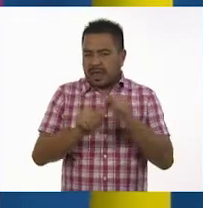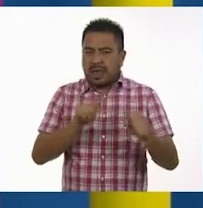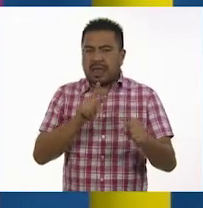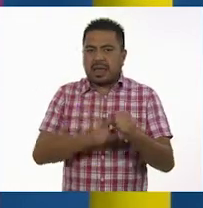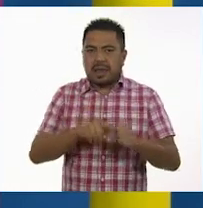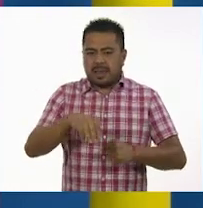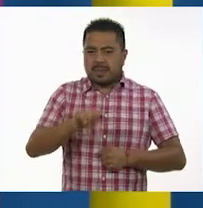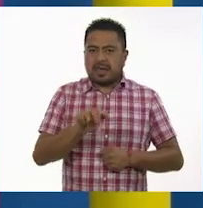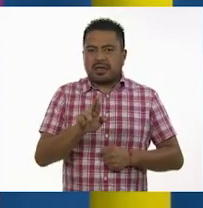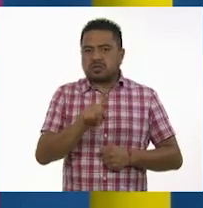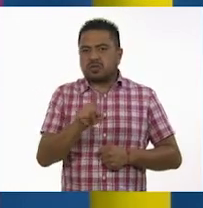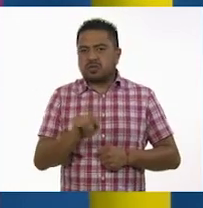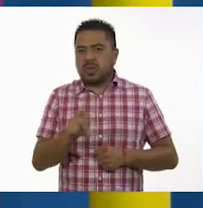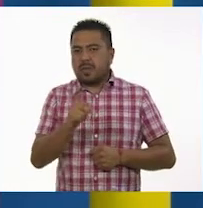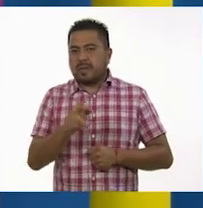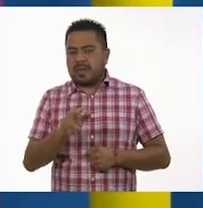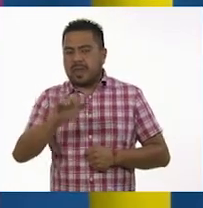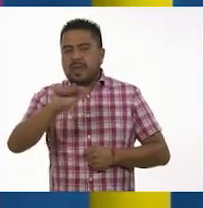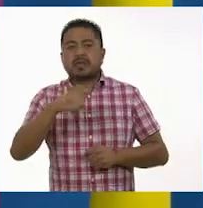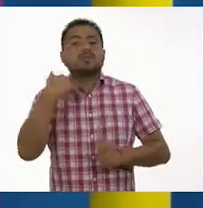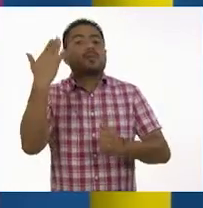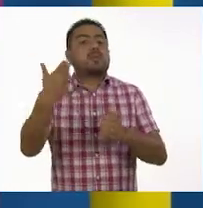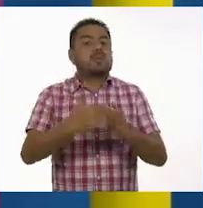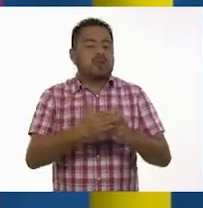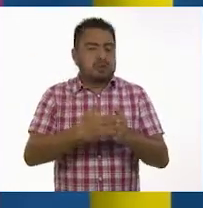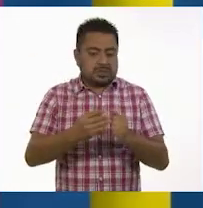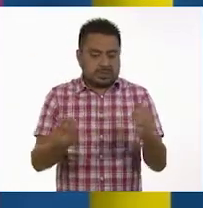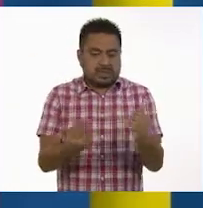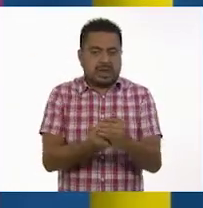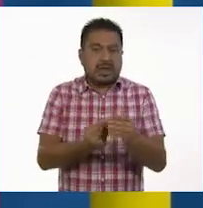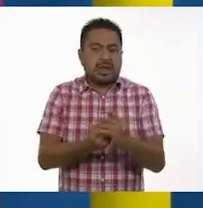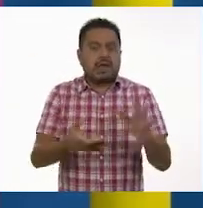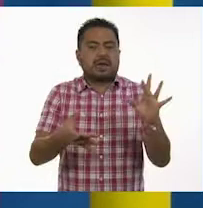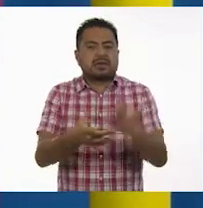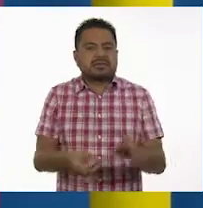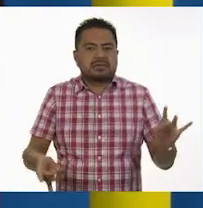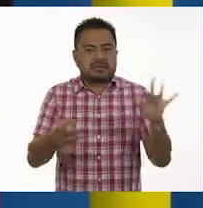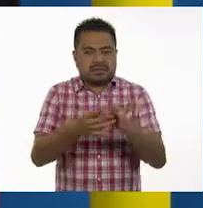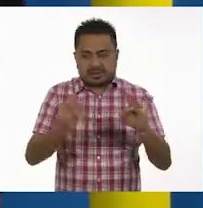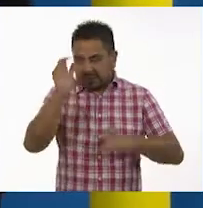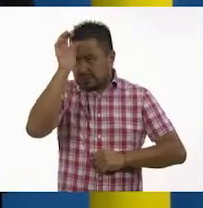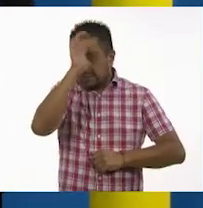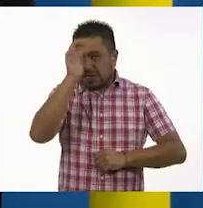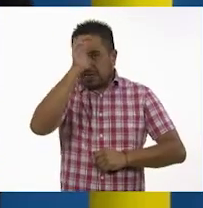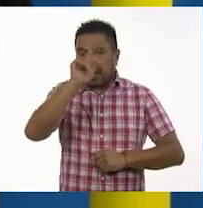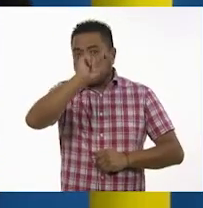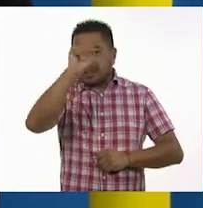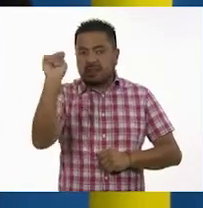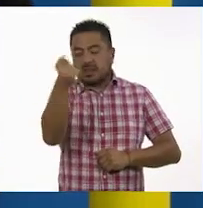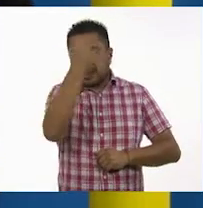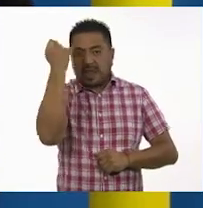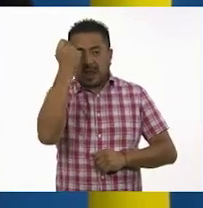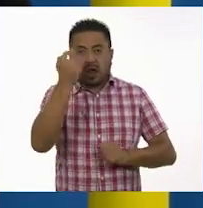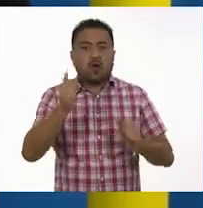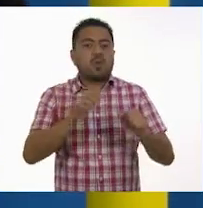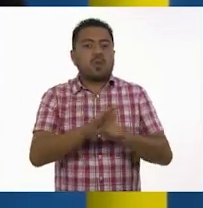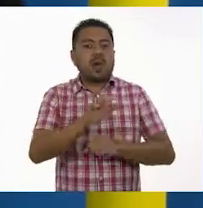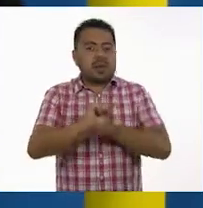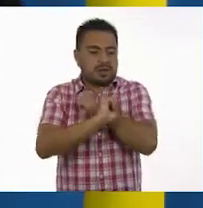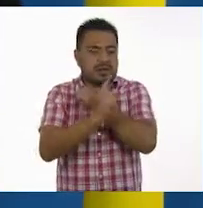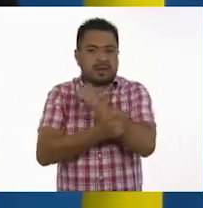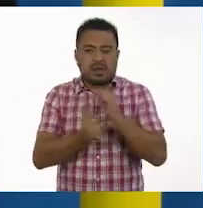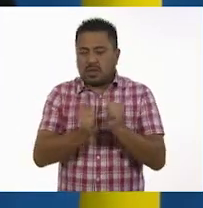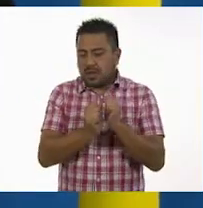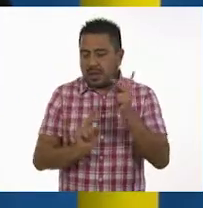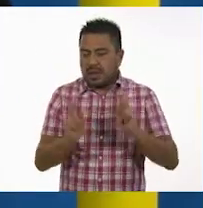marsupiales. En la próxima clase hablaremos de la ciencia y la tecnología en la reproducción